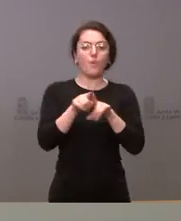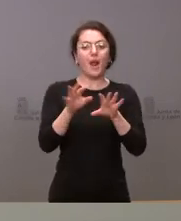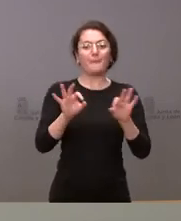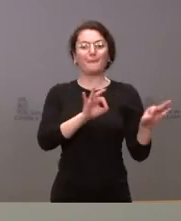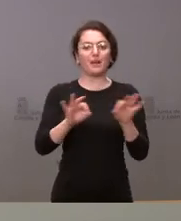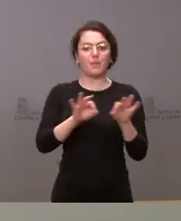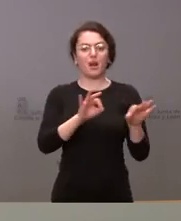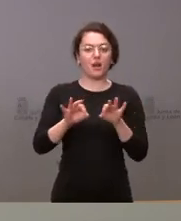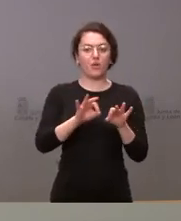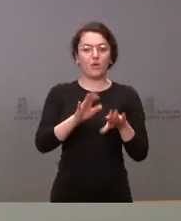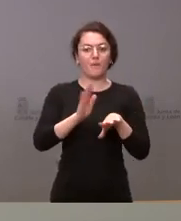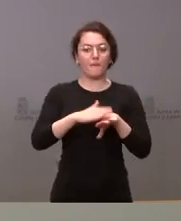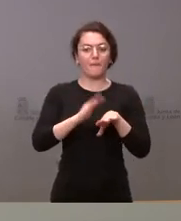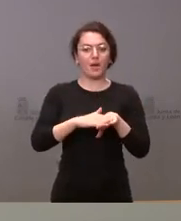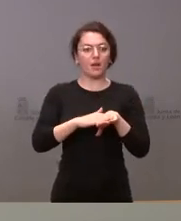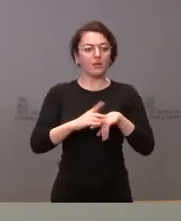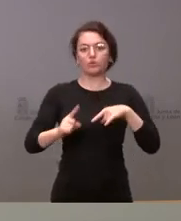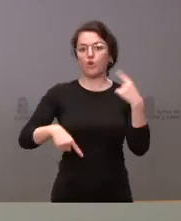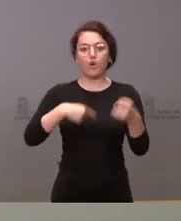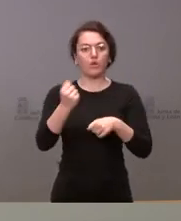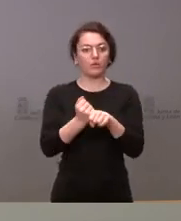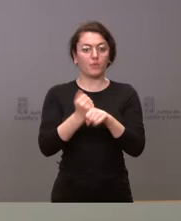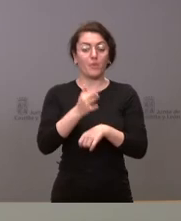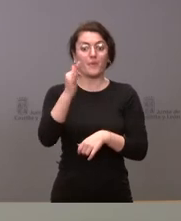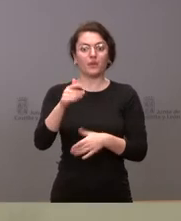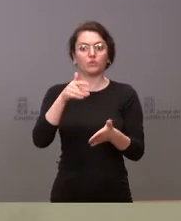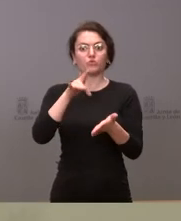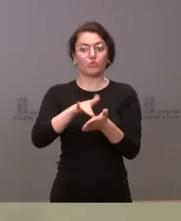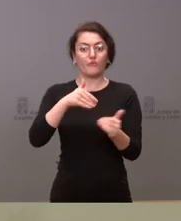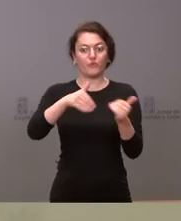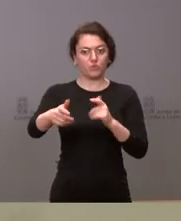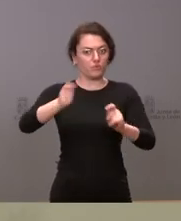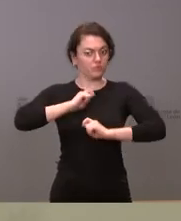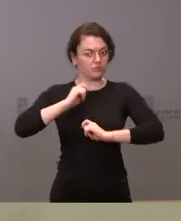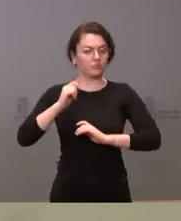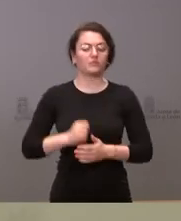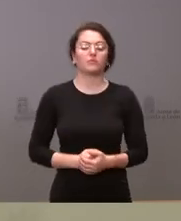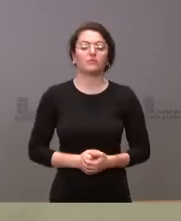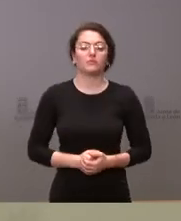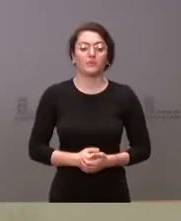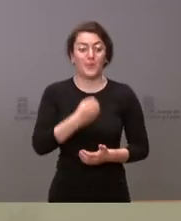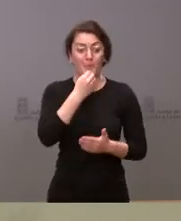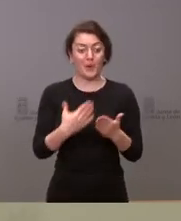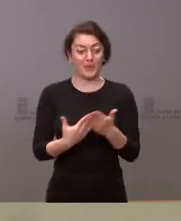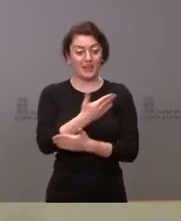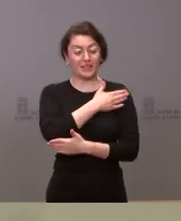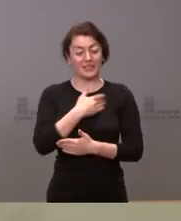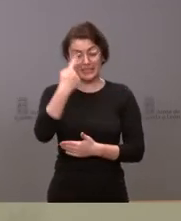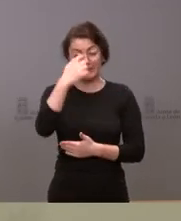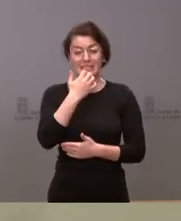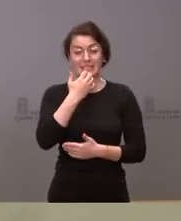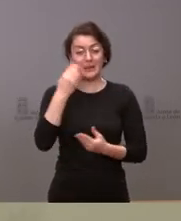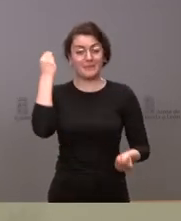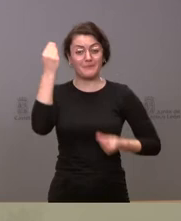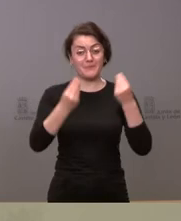para ese momento de la investidura Buenos días me gustaría saber si ustedes creen que van a tener una